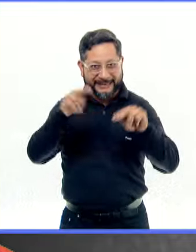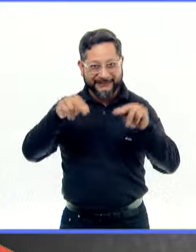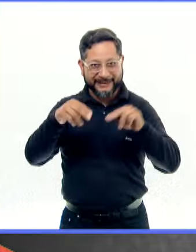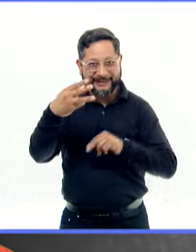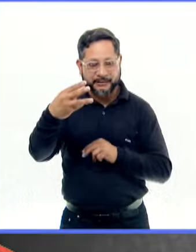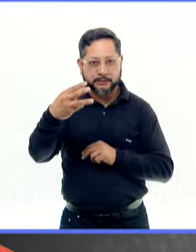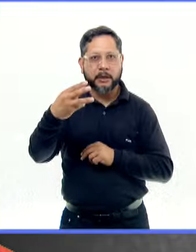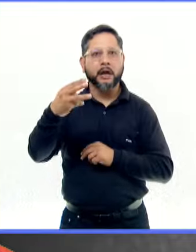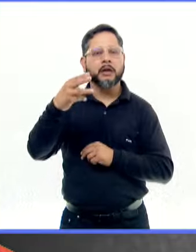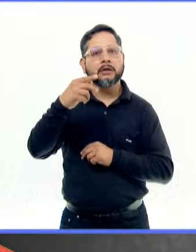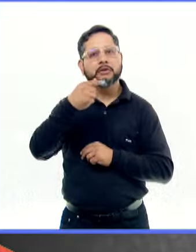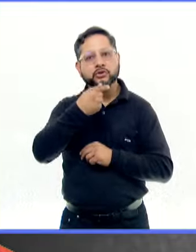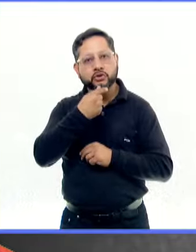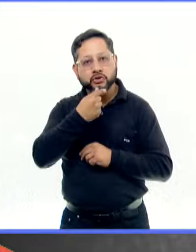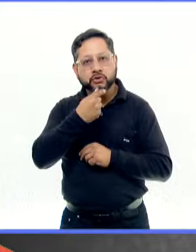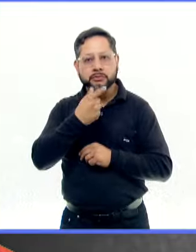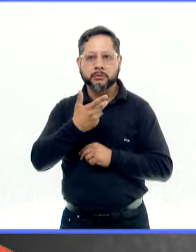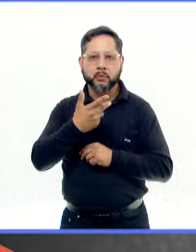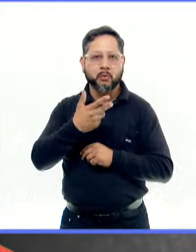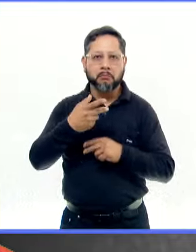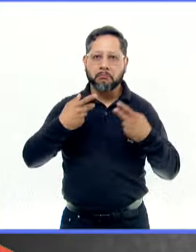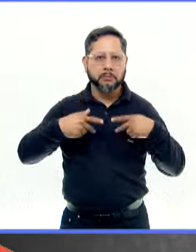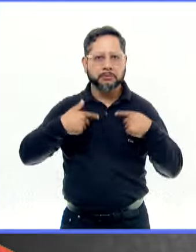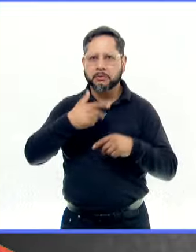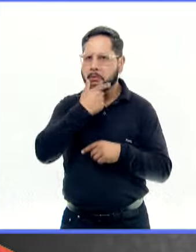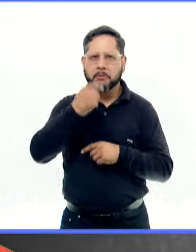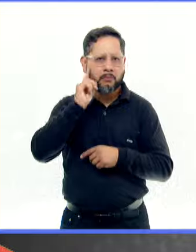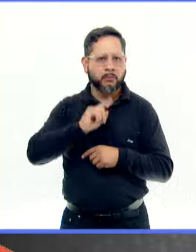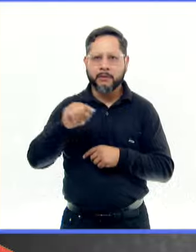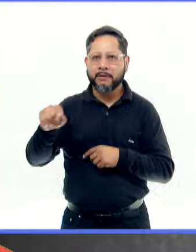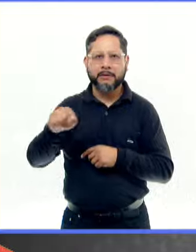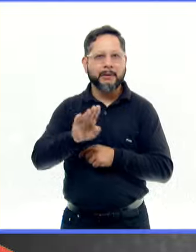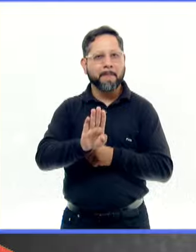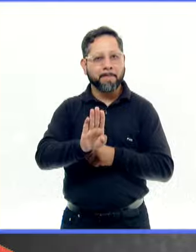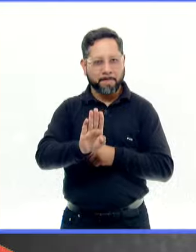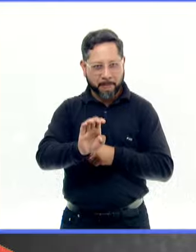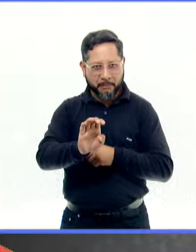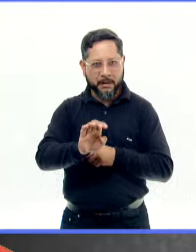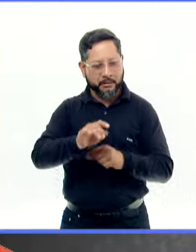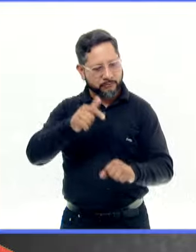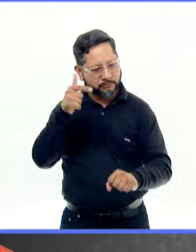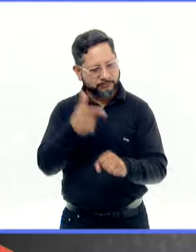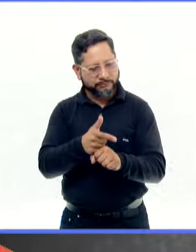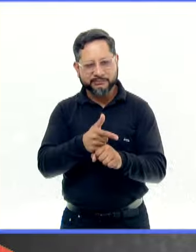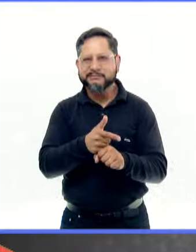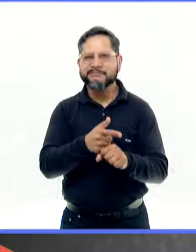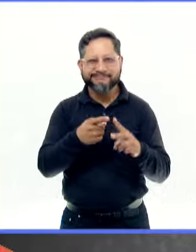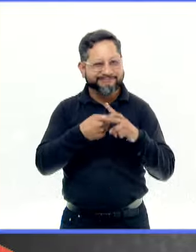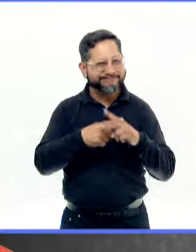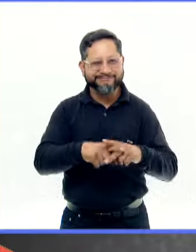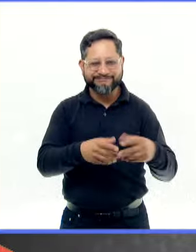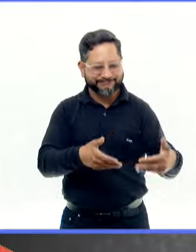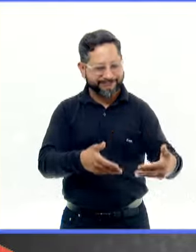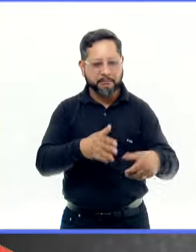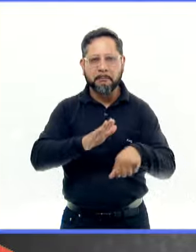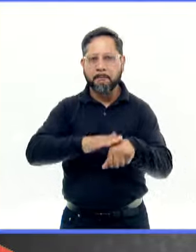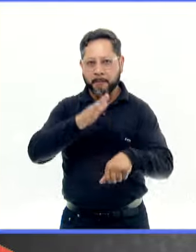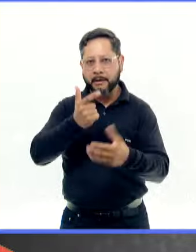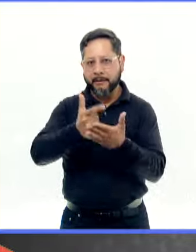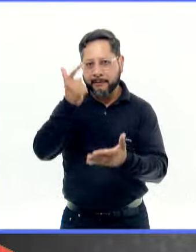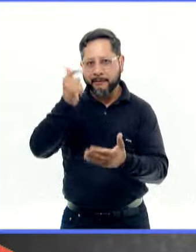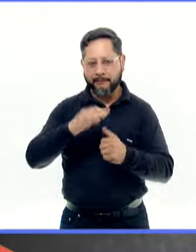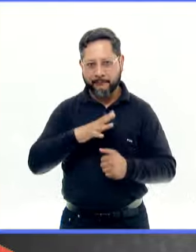ahí podemos encontrar síntomas desde muy temprano del desarrollo de los bebés. Entonces, de las primeras cosas que se reportan son,